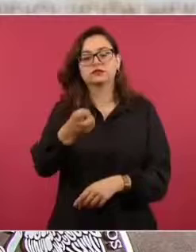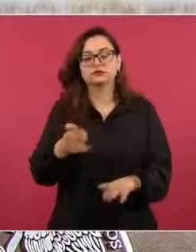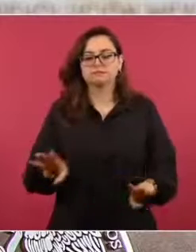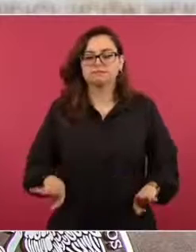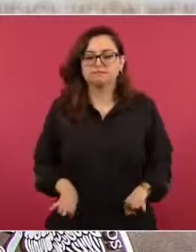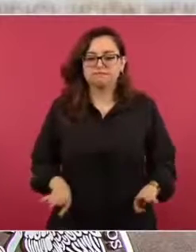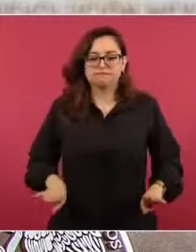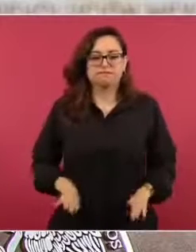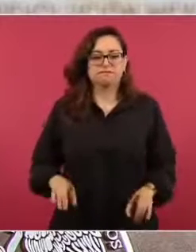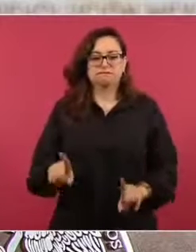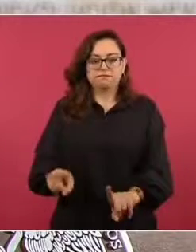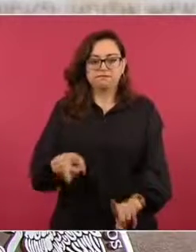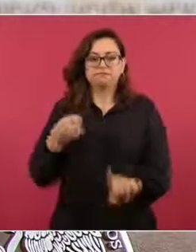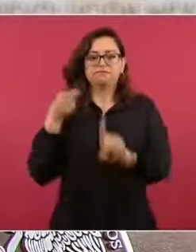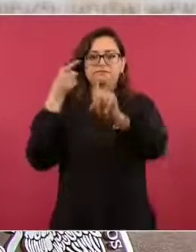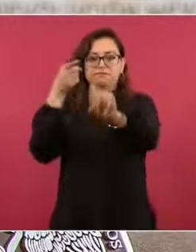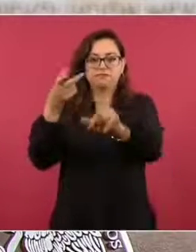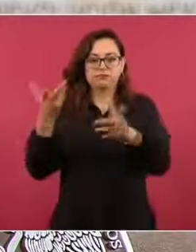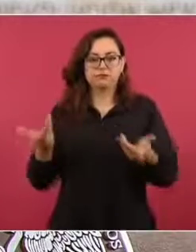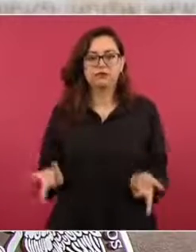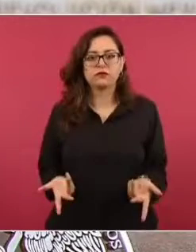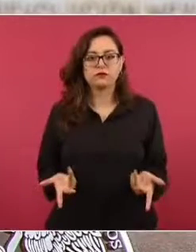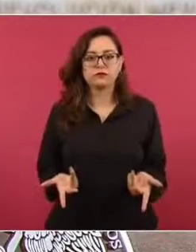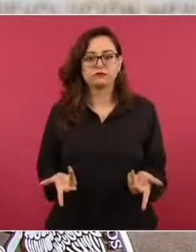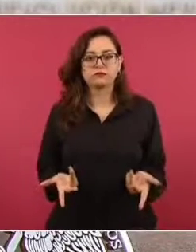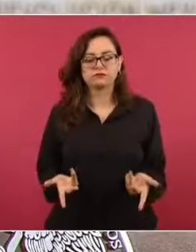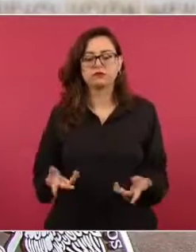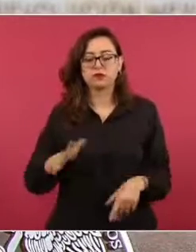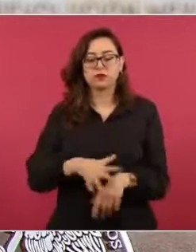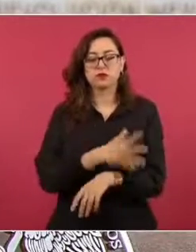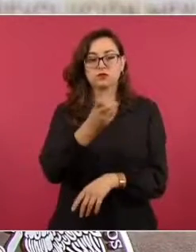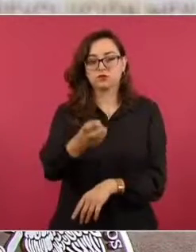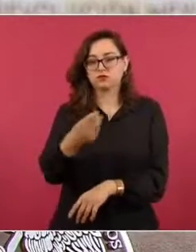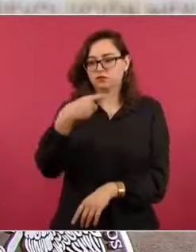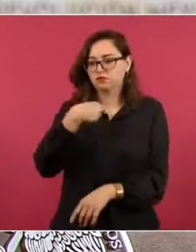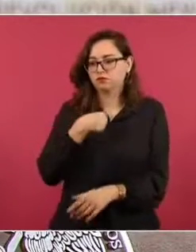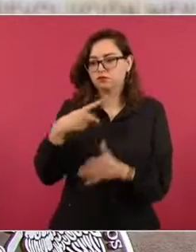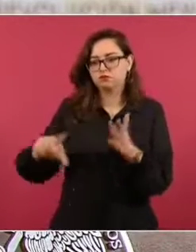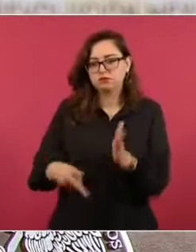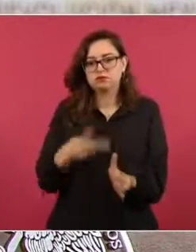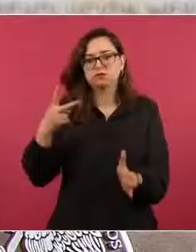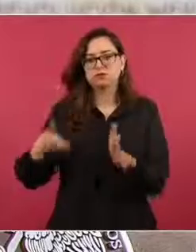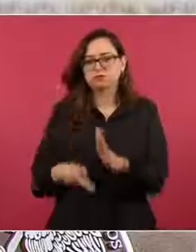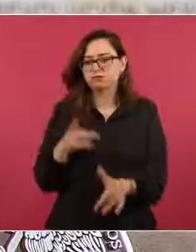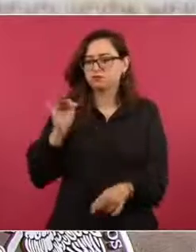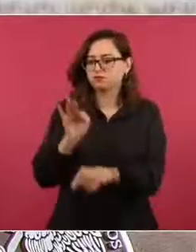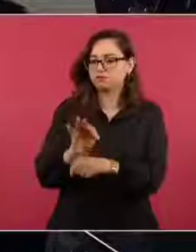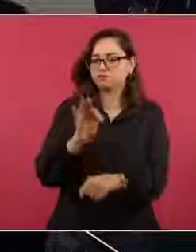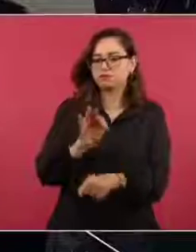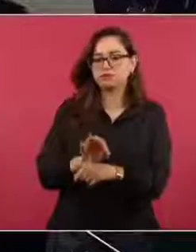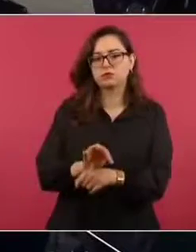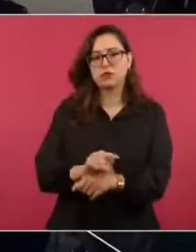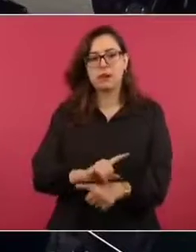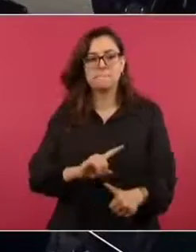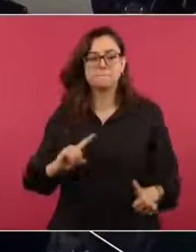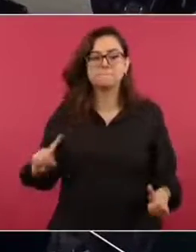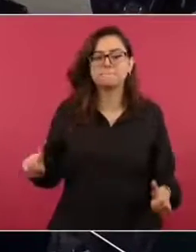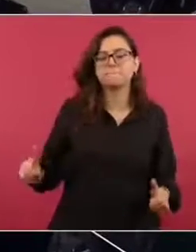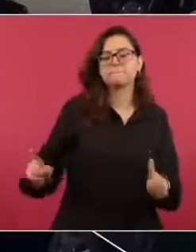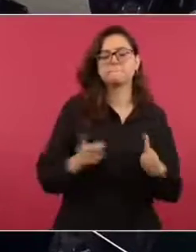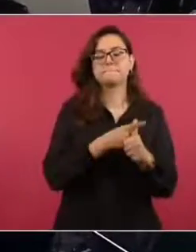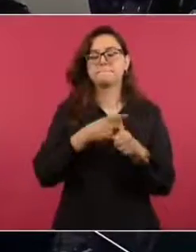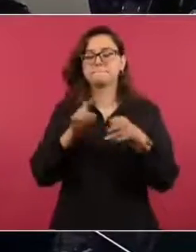consideramos que le conviene al pueblo de México, estamos poniendo por delante el interés